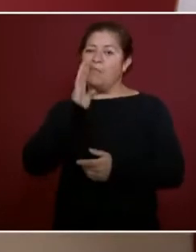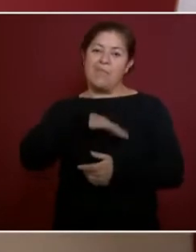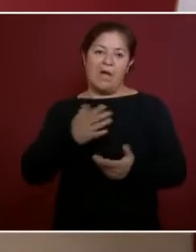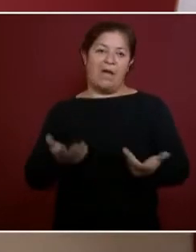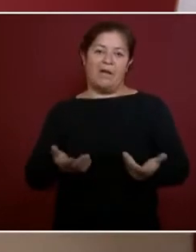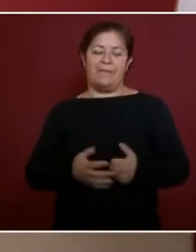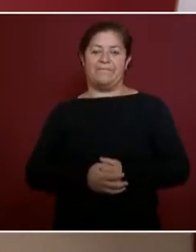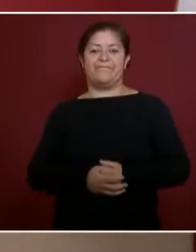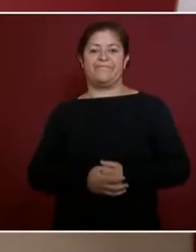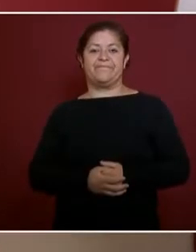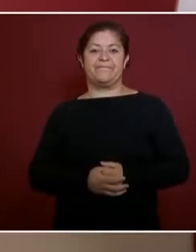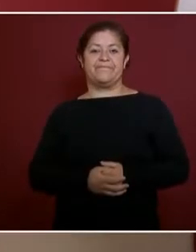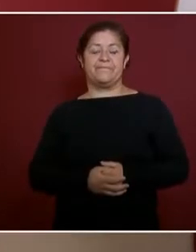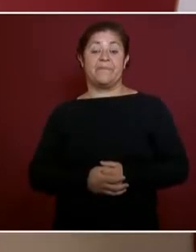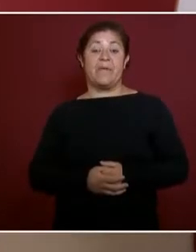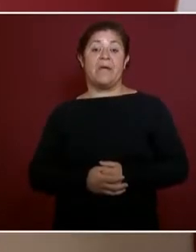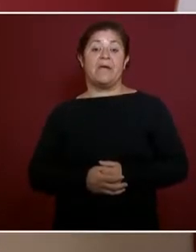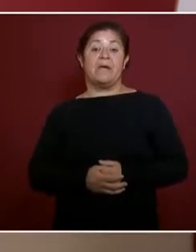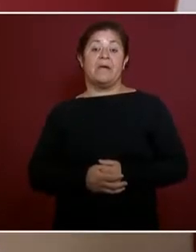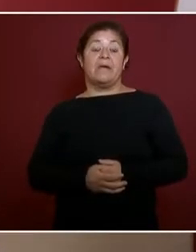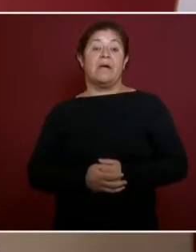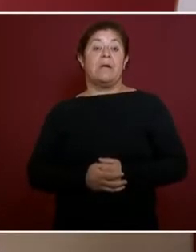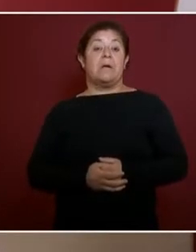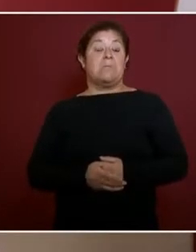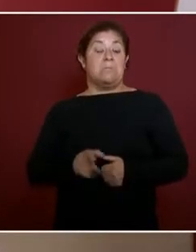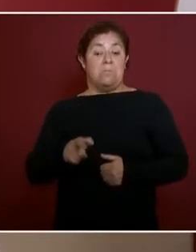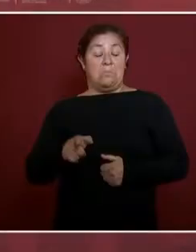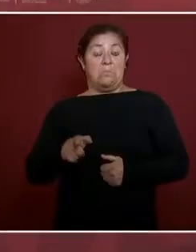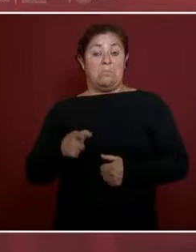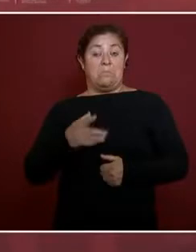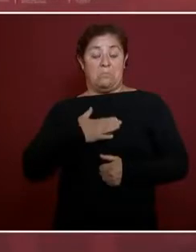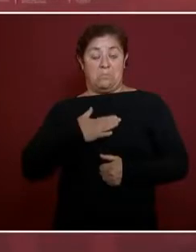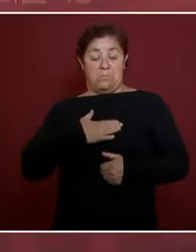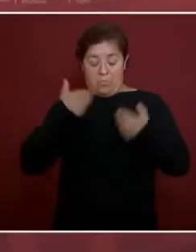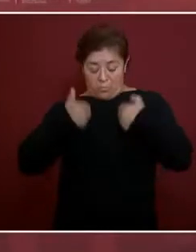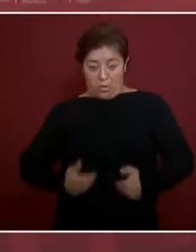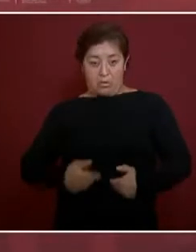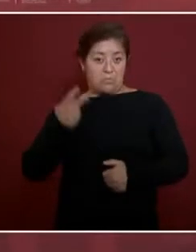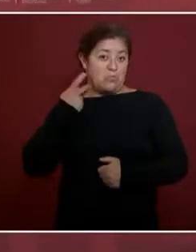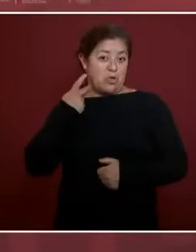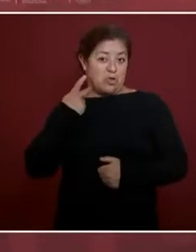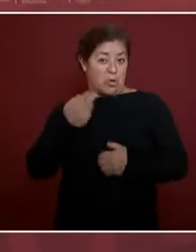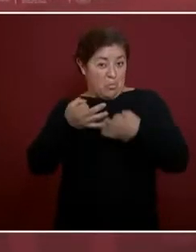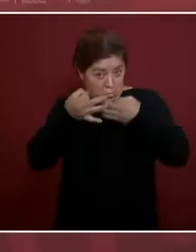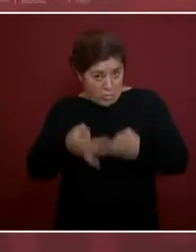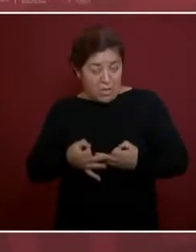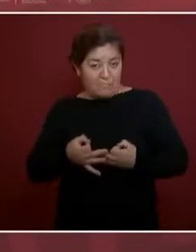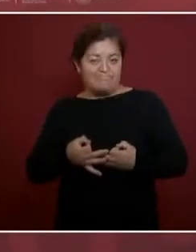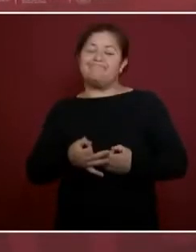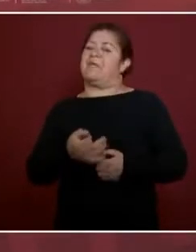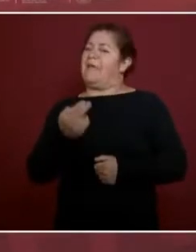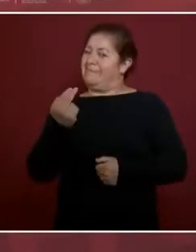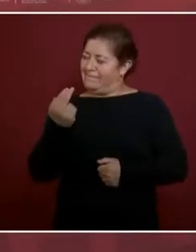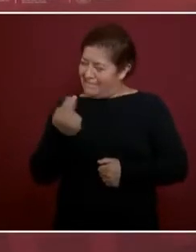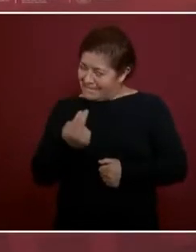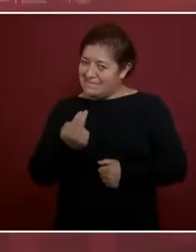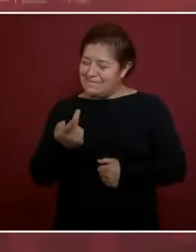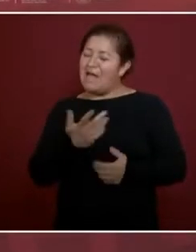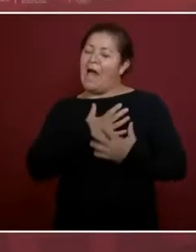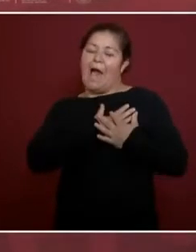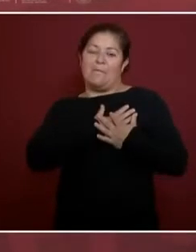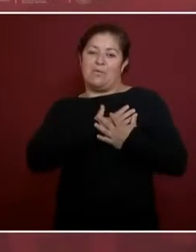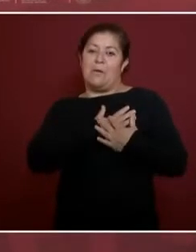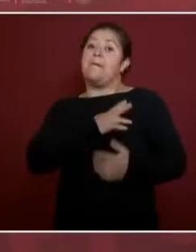Para ser un buen político, hay que tenerle amor